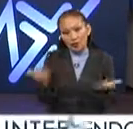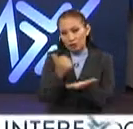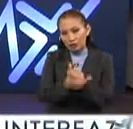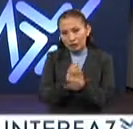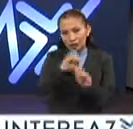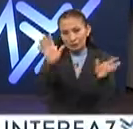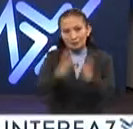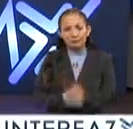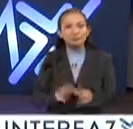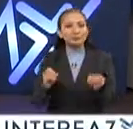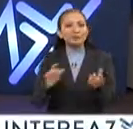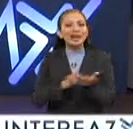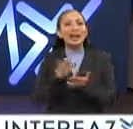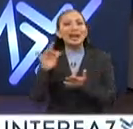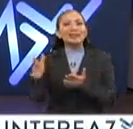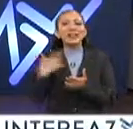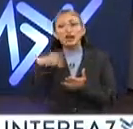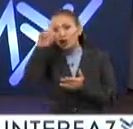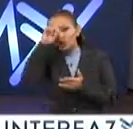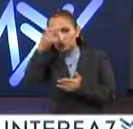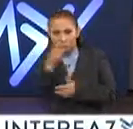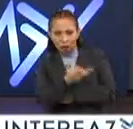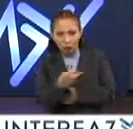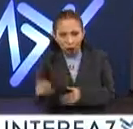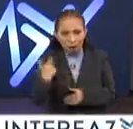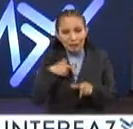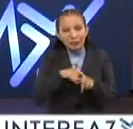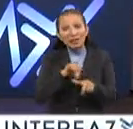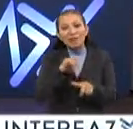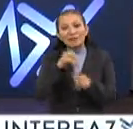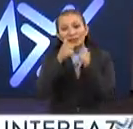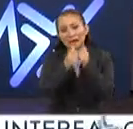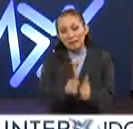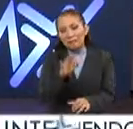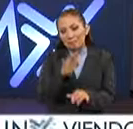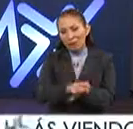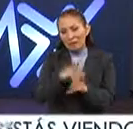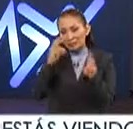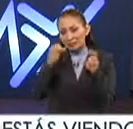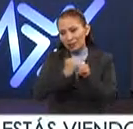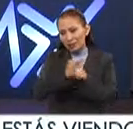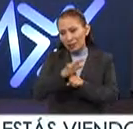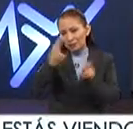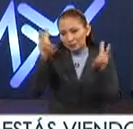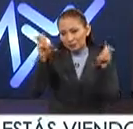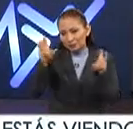ciudad, obviamente. Muchas gracias. Gracias, consejeros. Seguimos en Interfaz, no se vayan, tenemos mucha más información. Gracias.